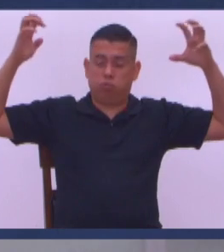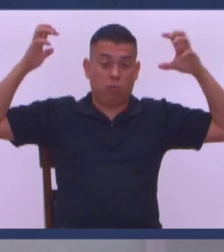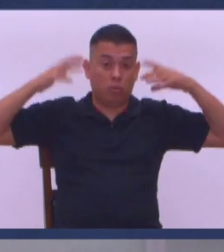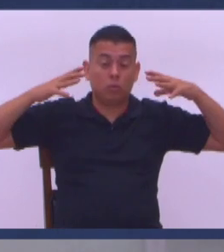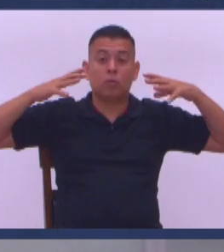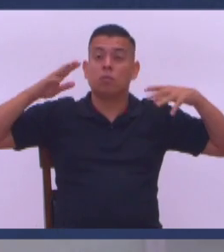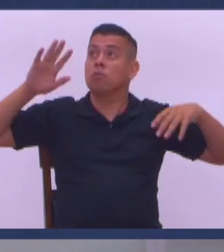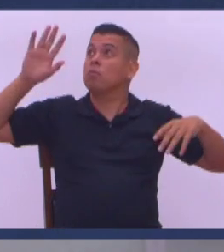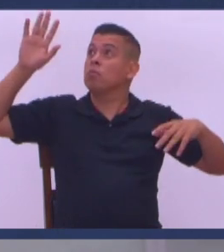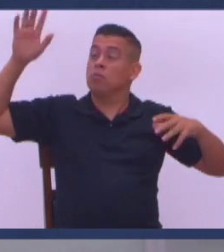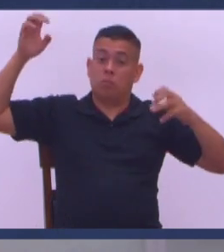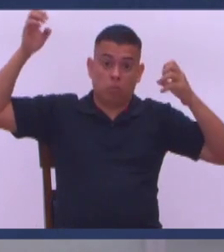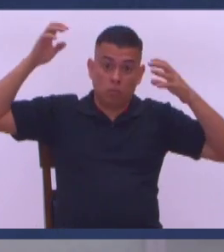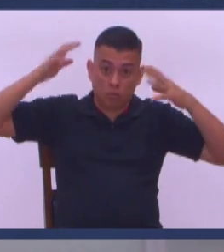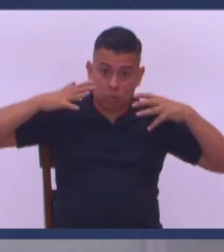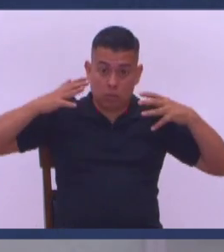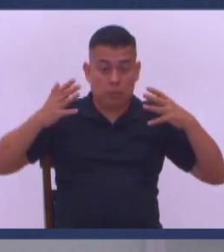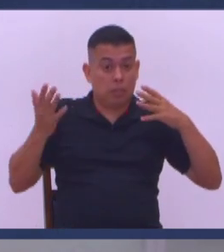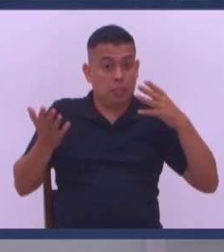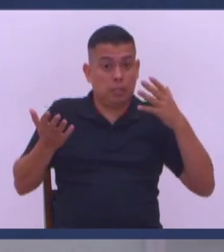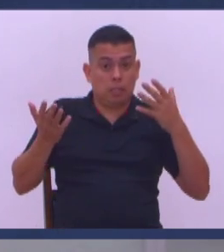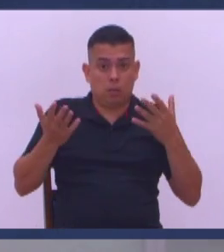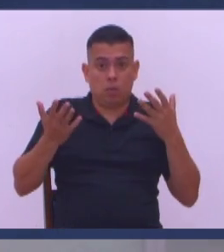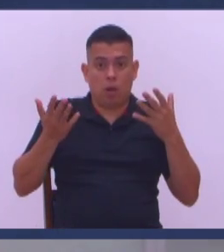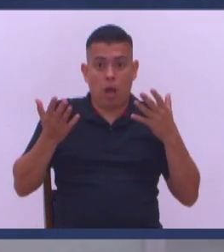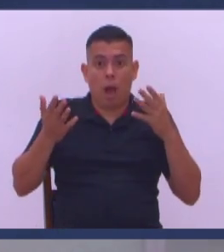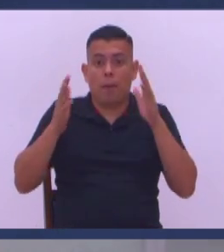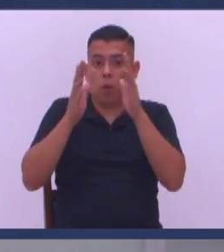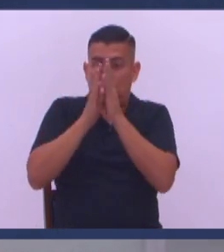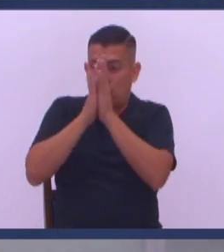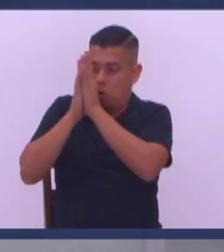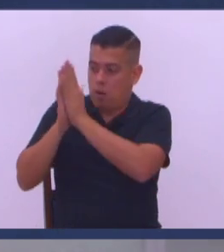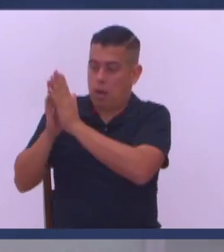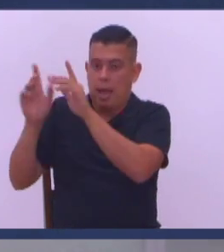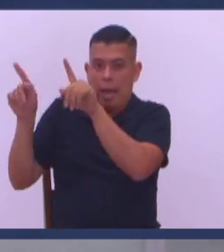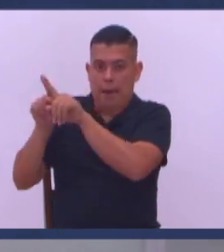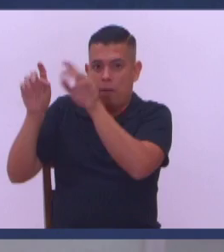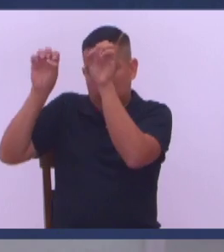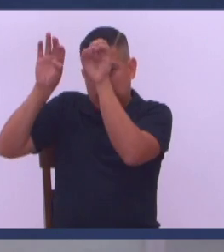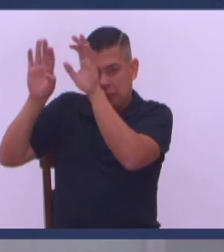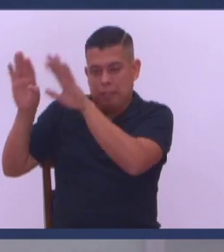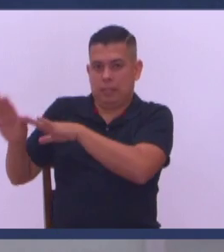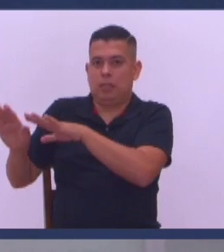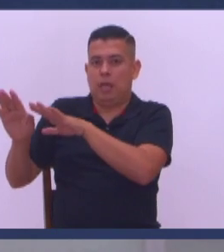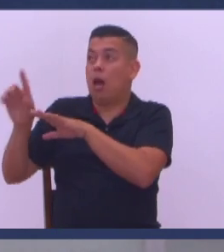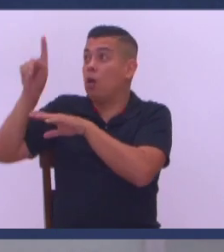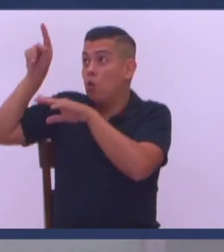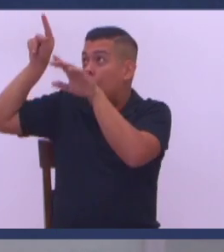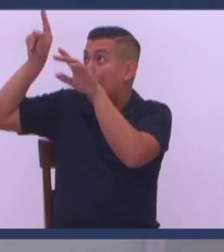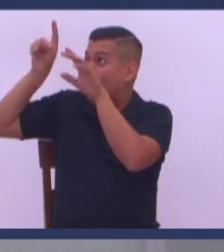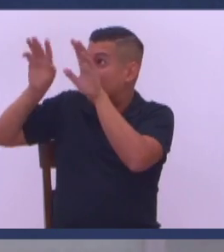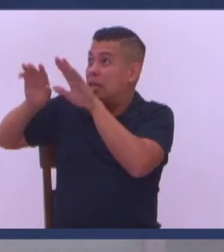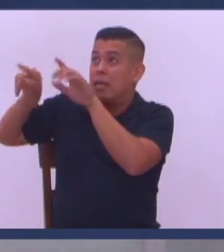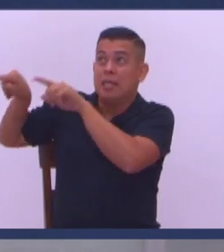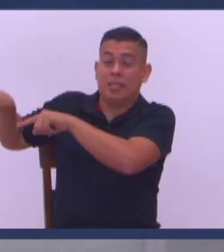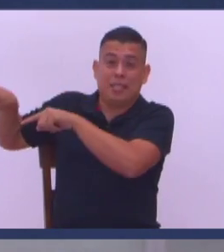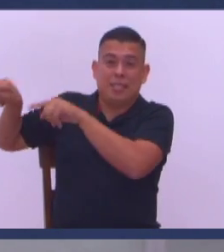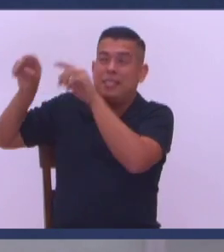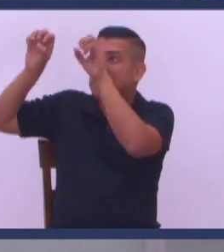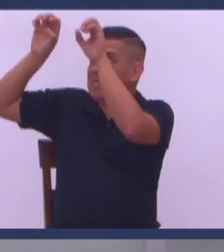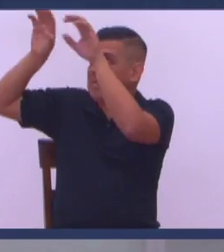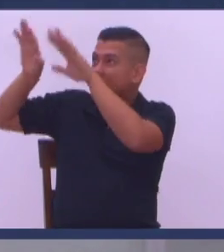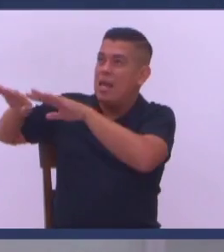Y aunque el favor De Dios Hoy por hoy No esté conmigo Va a estar con mi hermano Y si yo le digo A Dios Gracias por el favor Tuyo mi